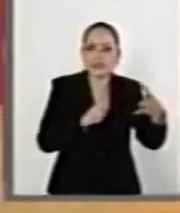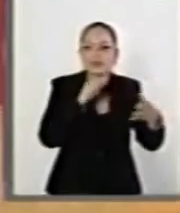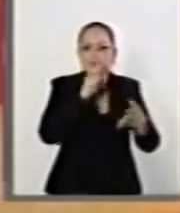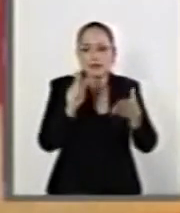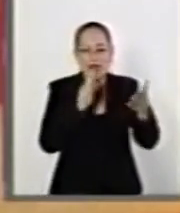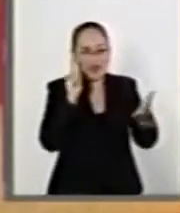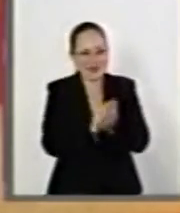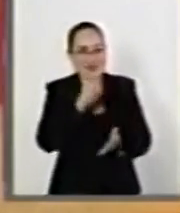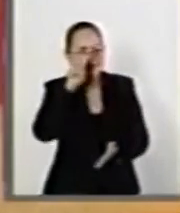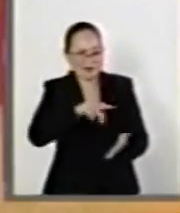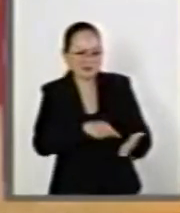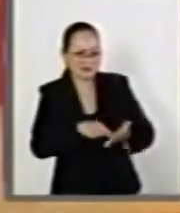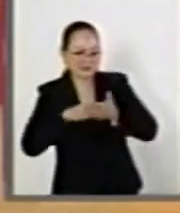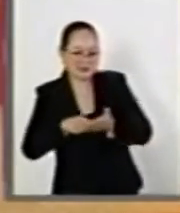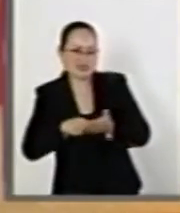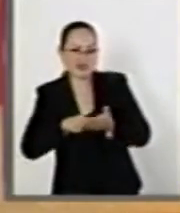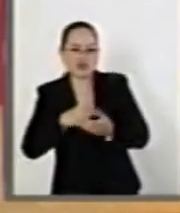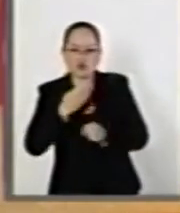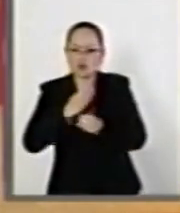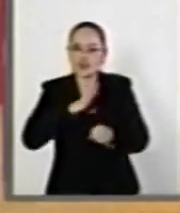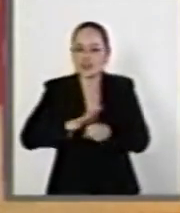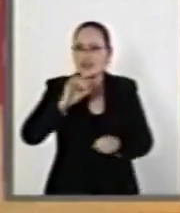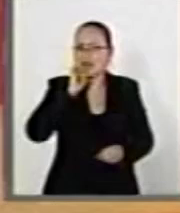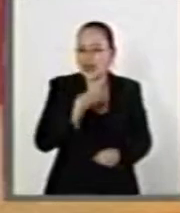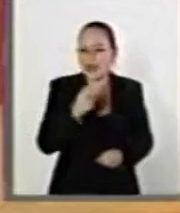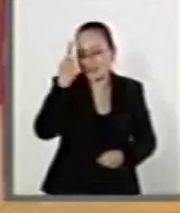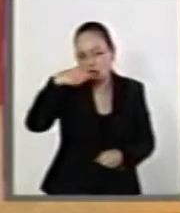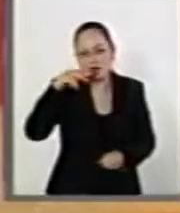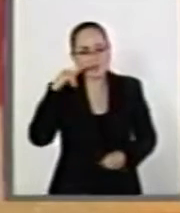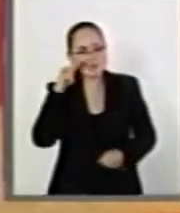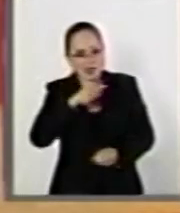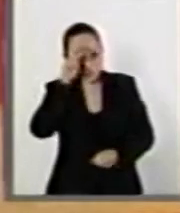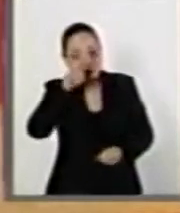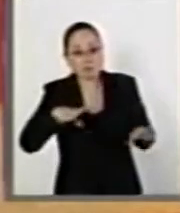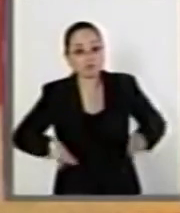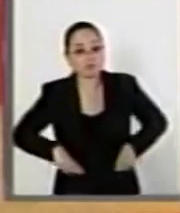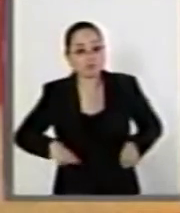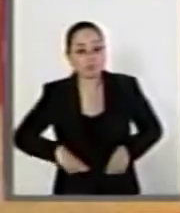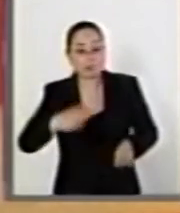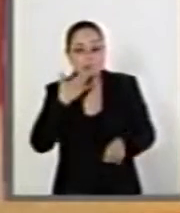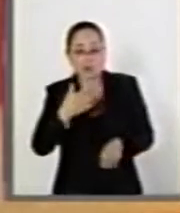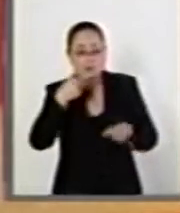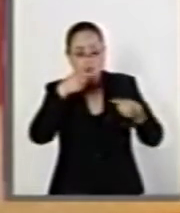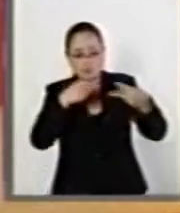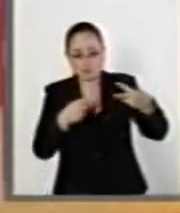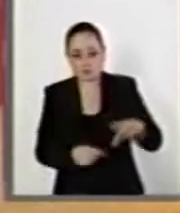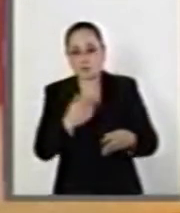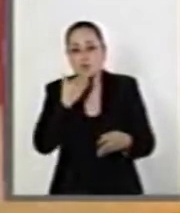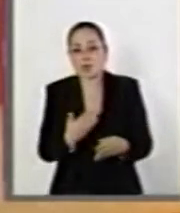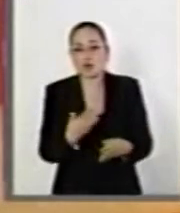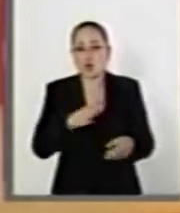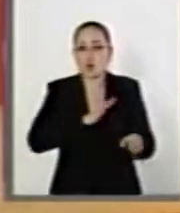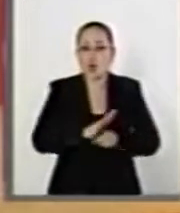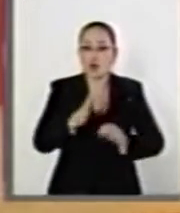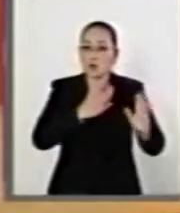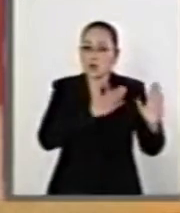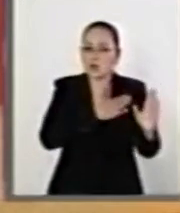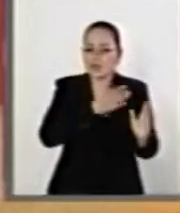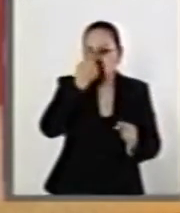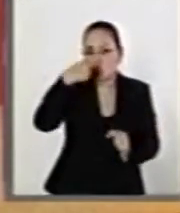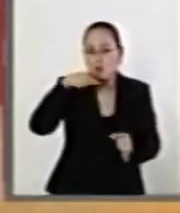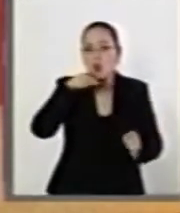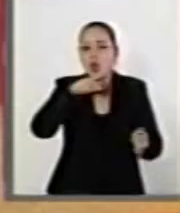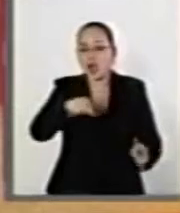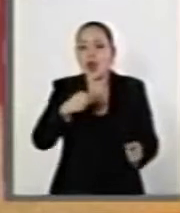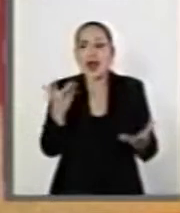insuficiente para que podamos valorar a las personas, para que podamos saber qué compromisos tienen y qué